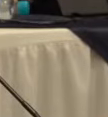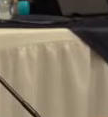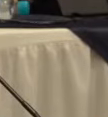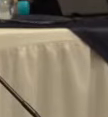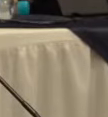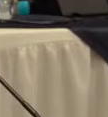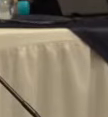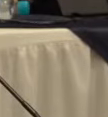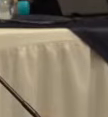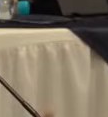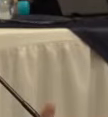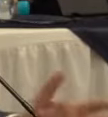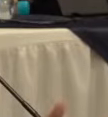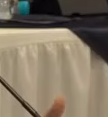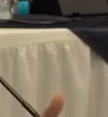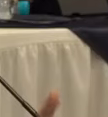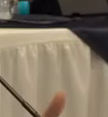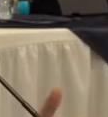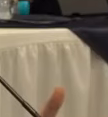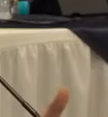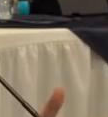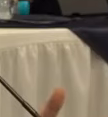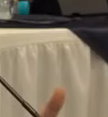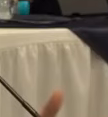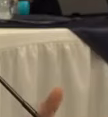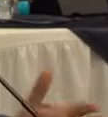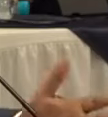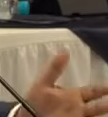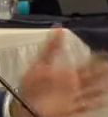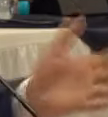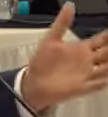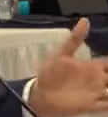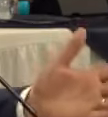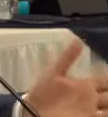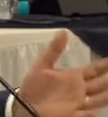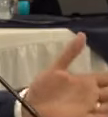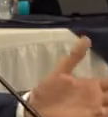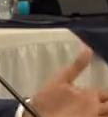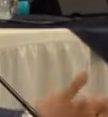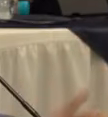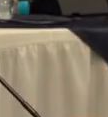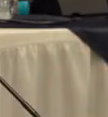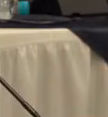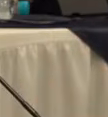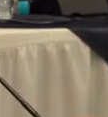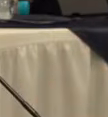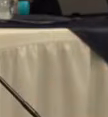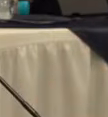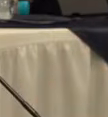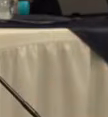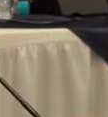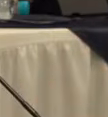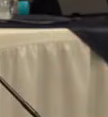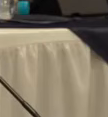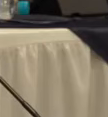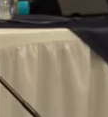Pero yo no sé, yo no sé, yo me pregunto, ¿hace cuántos meses que no le damos la mano a un amigo?